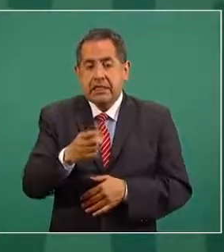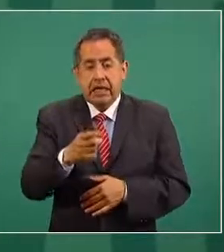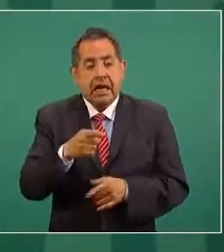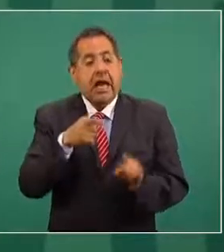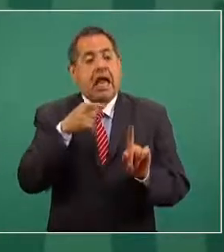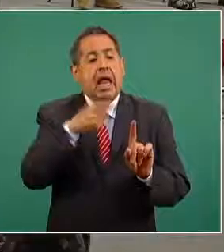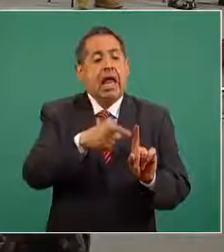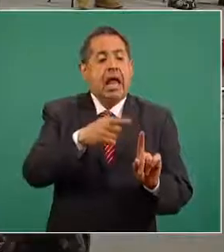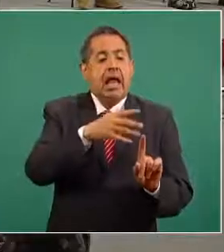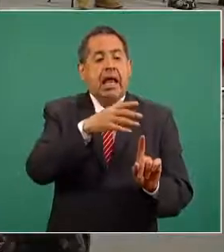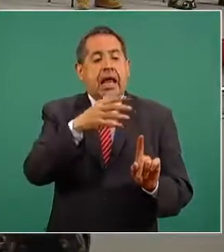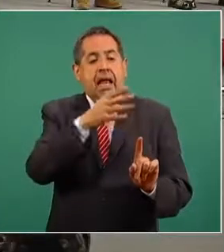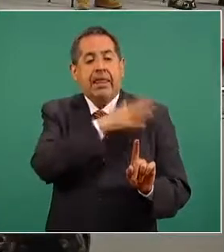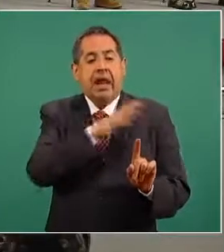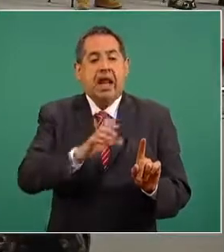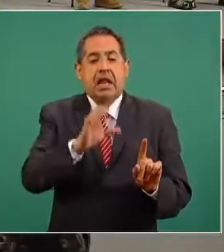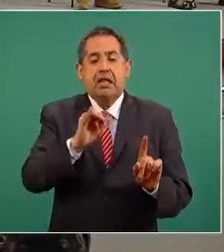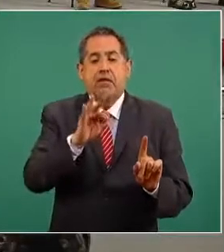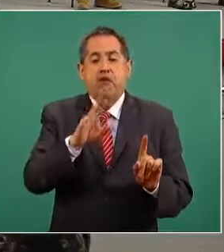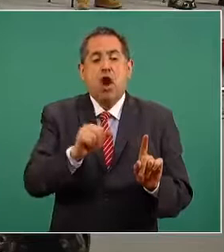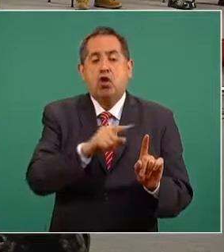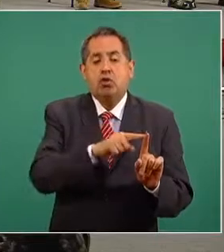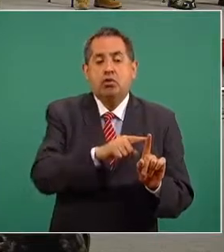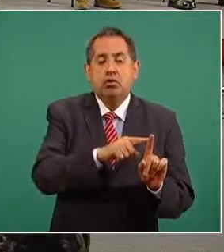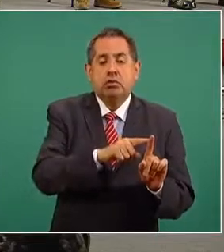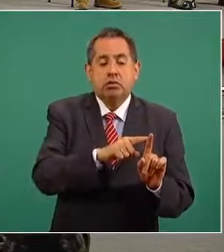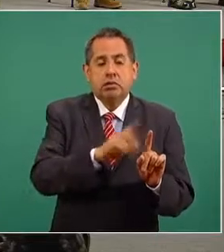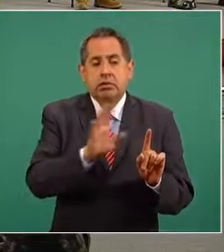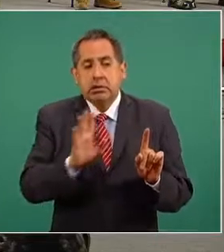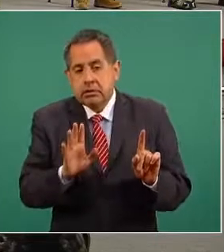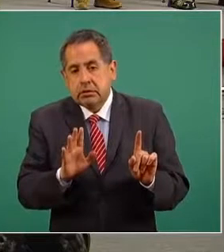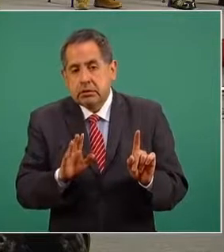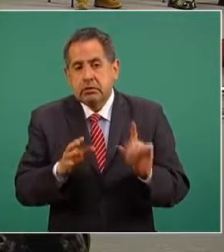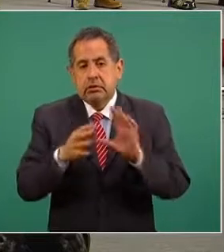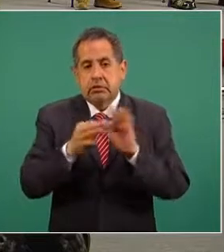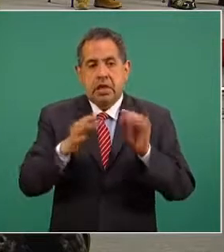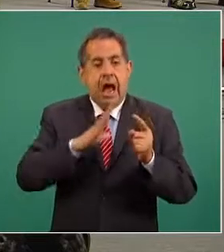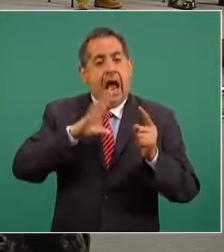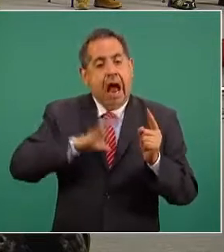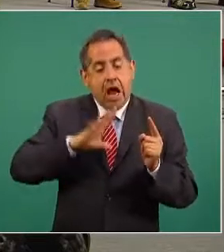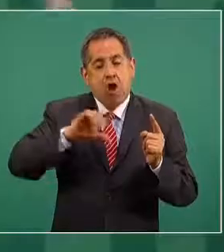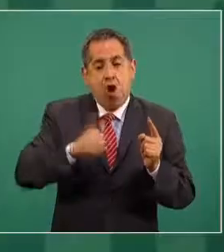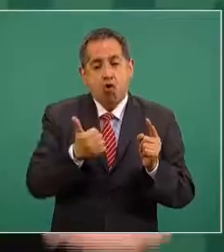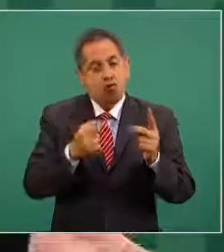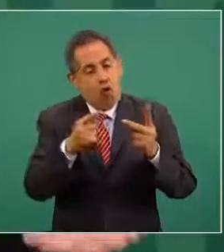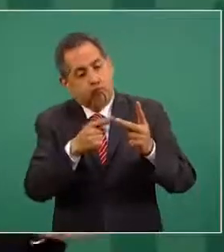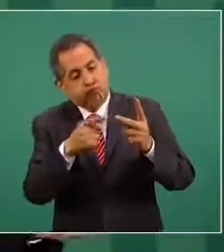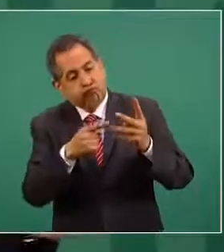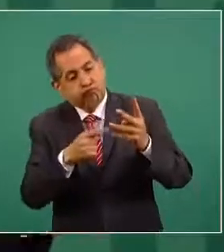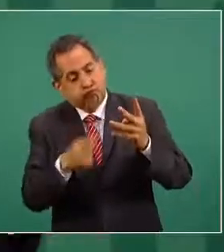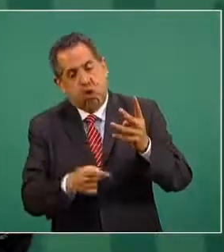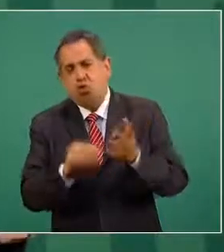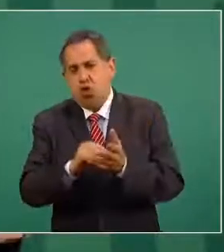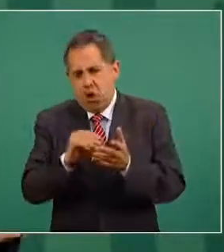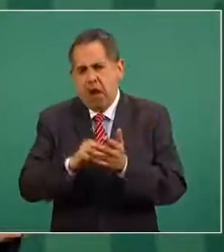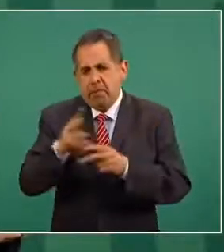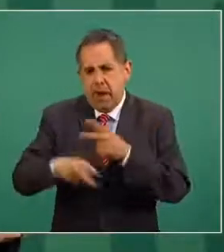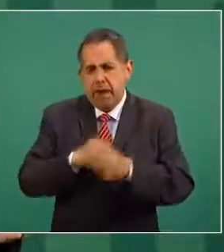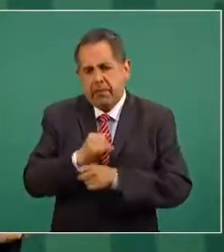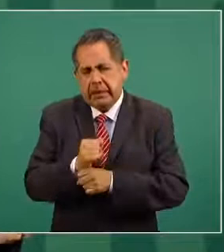Cienfuegos. ¿Qué se deriva de este boletín? Hay otros elementos importantes que se deben de investigar.